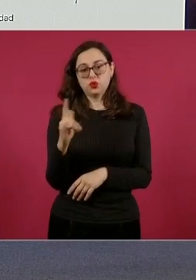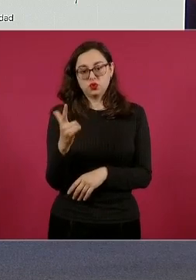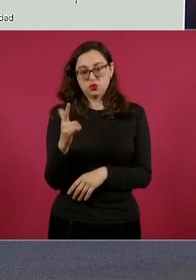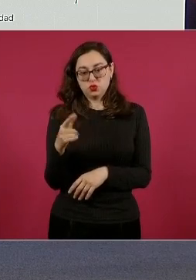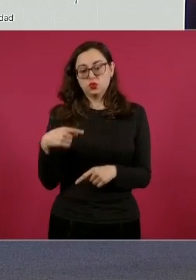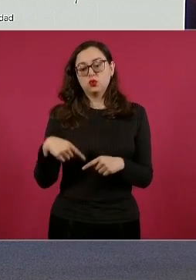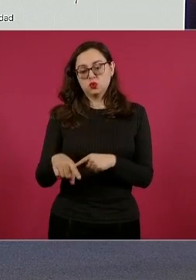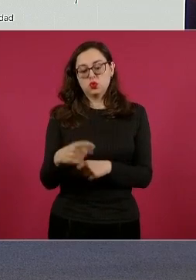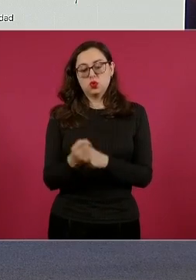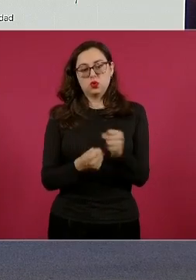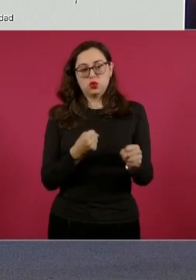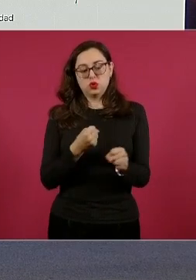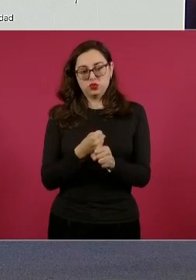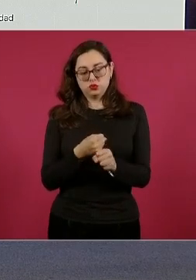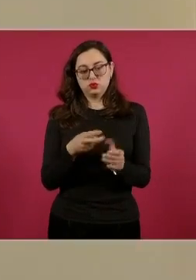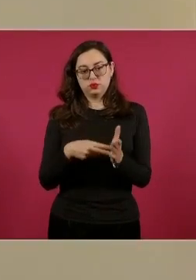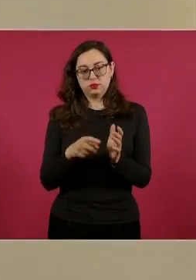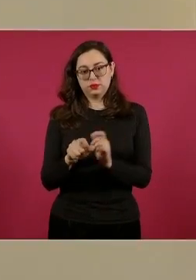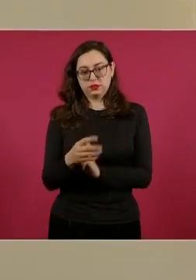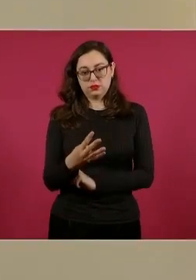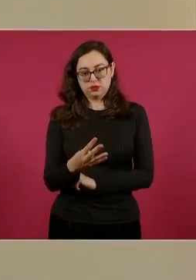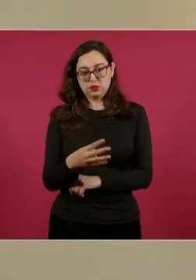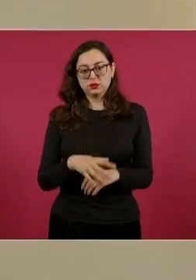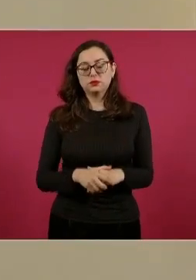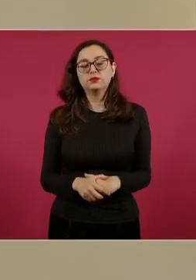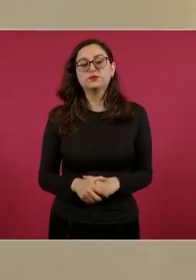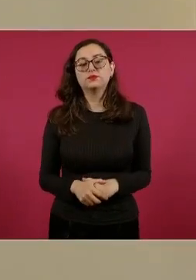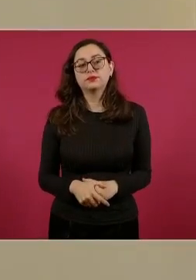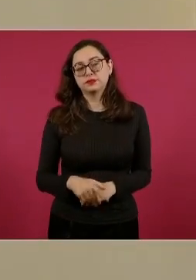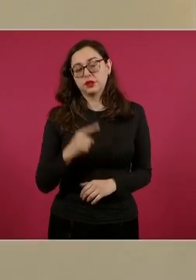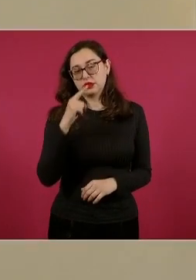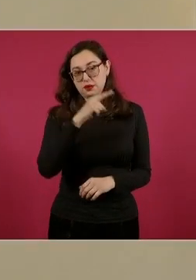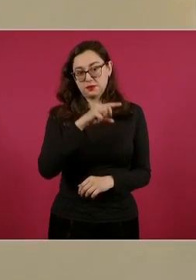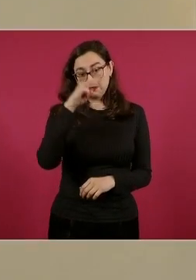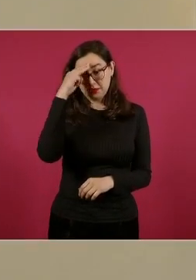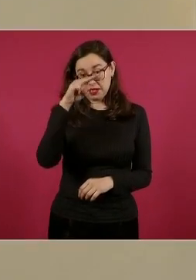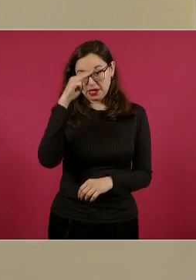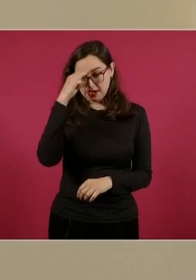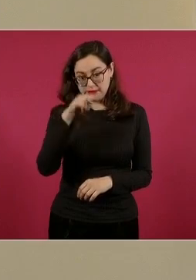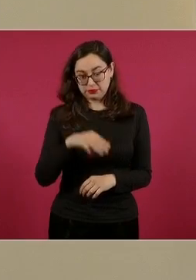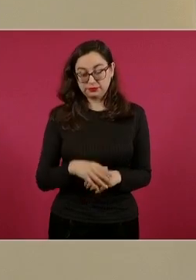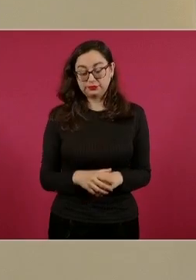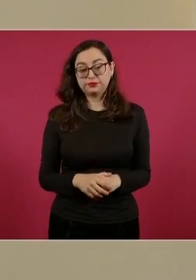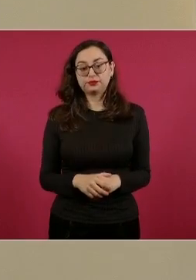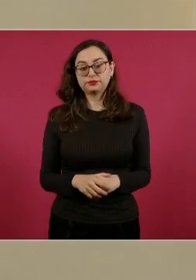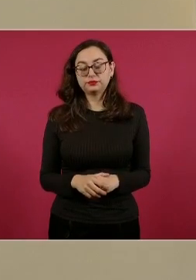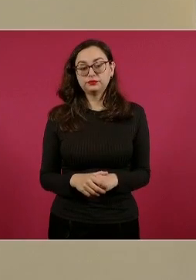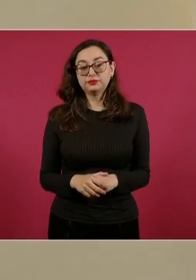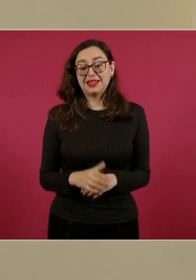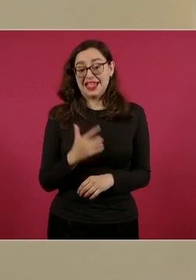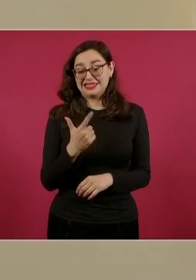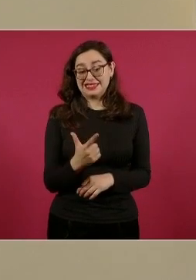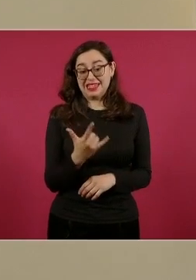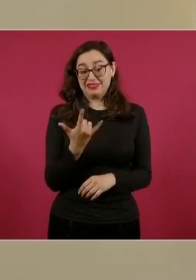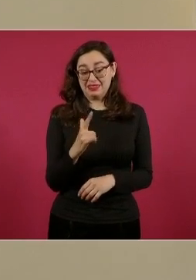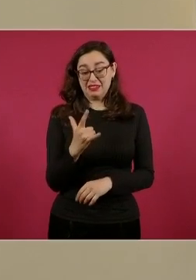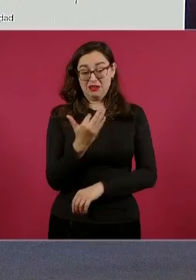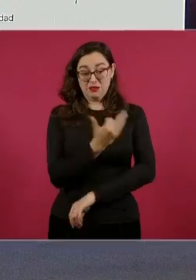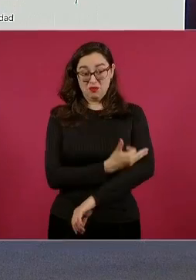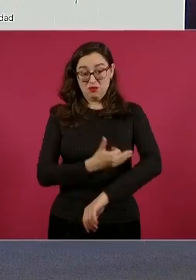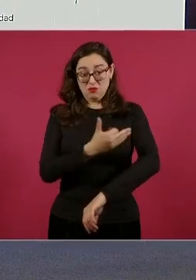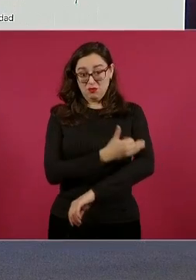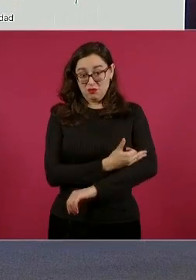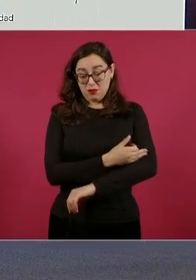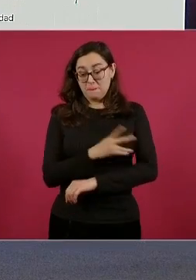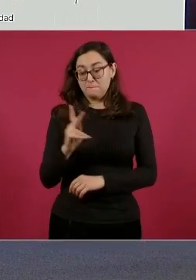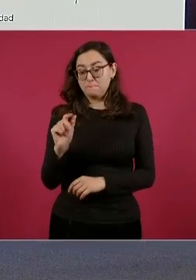de este año en Mexicali, Baja California. De acuerdo con las investigaciones, el día 7 de julio por la tarde, Paola